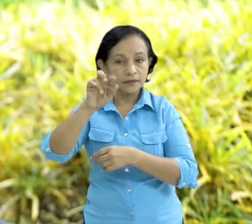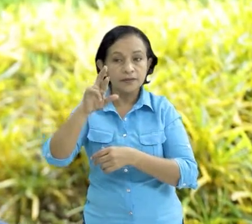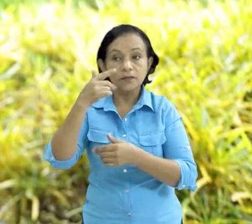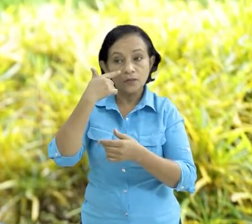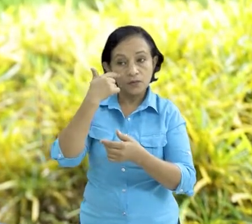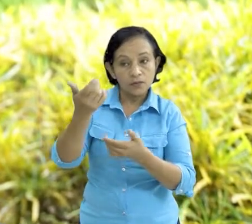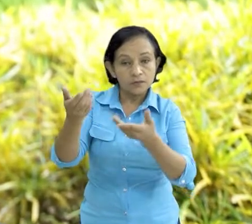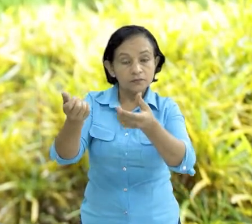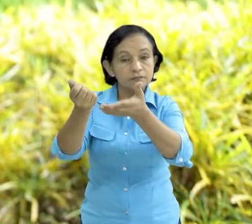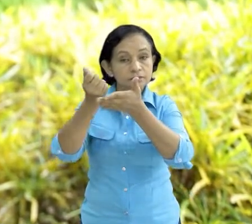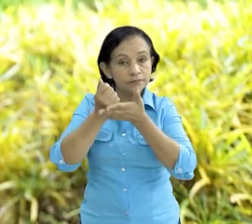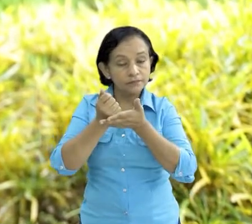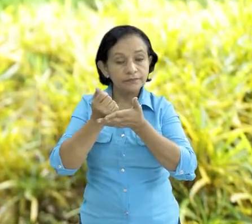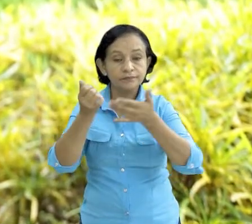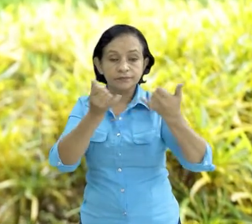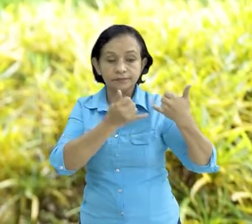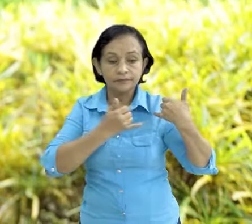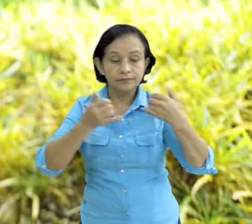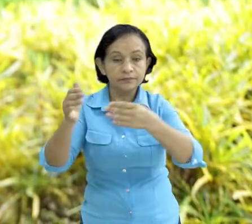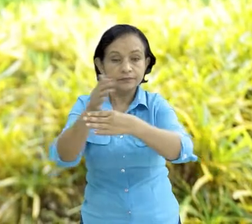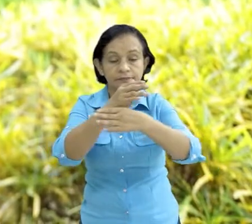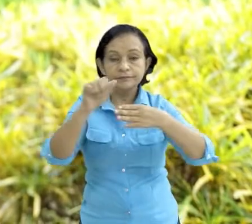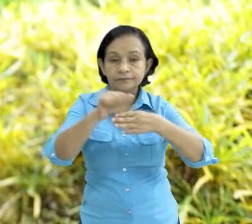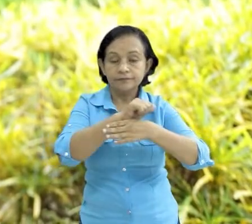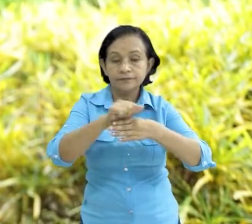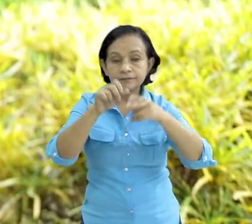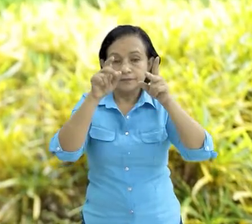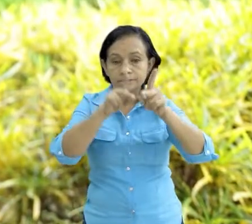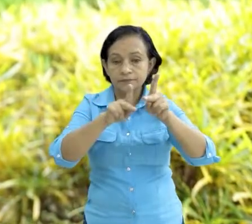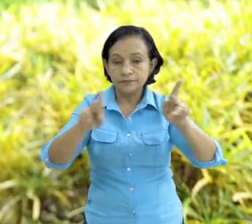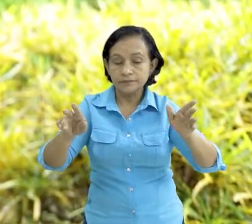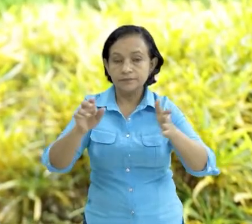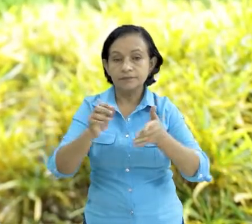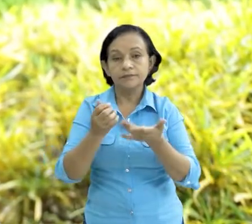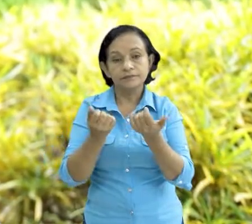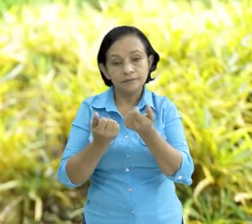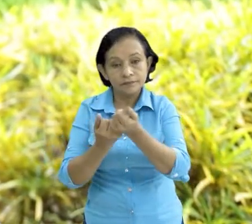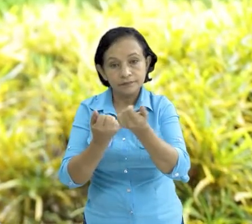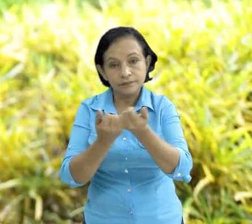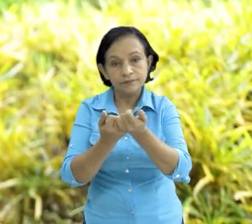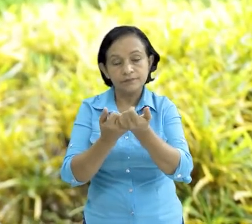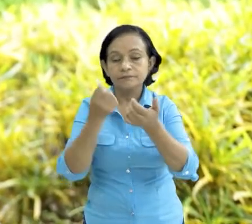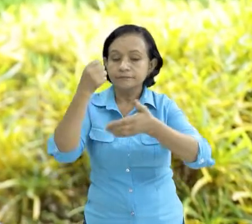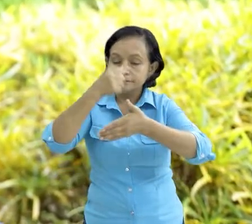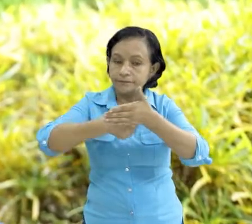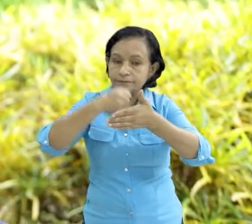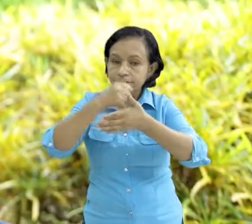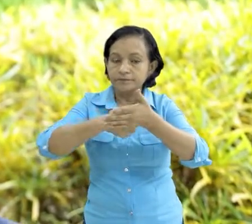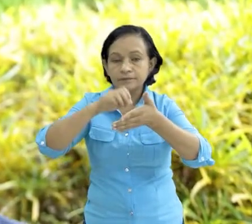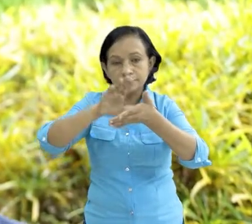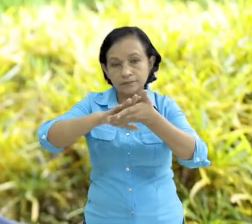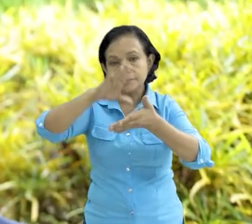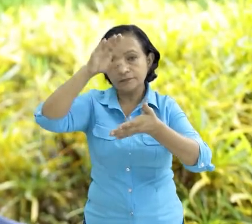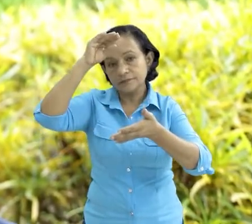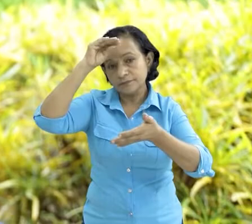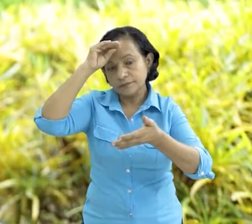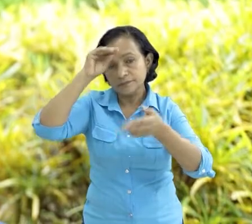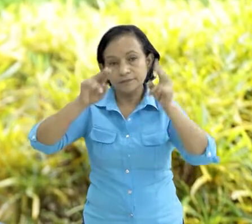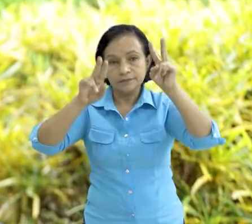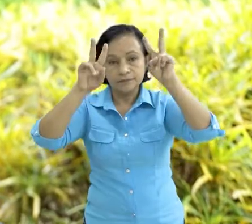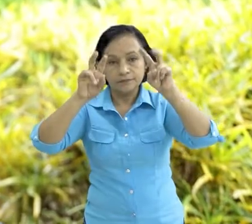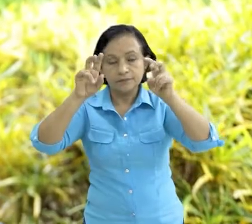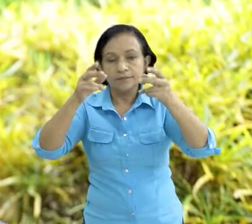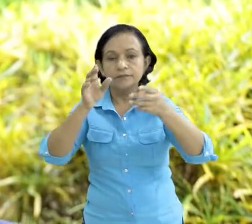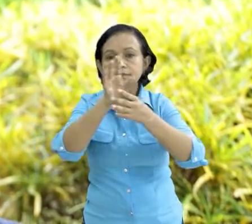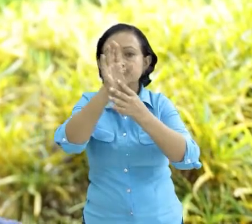desde cada una de las instituciones preparar todos los planes contingentes y asimismo fortalecer los conocimientos en materia